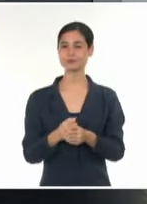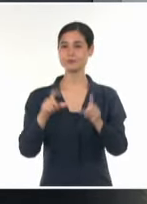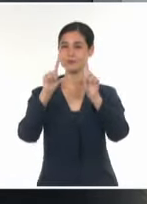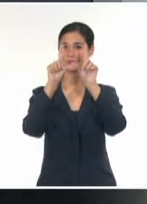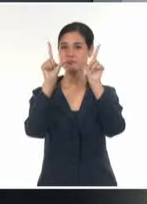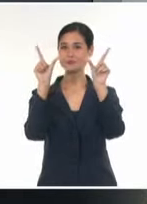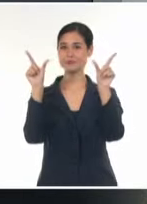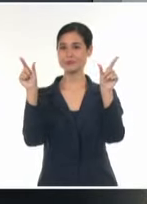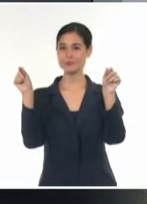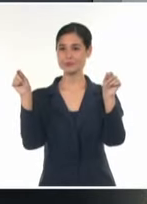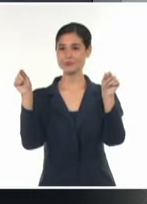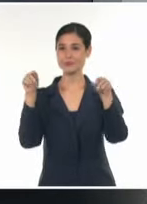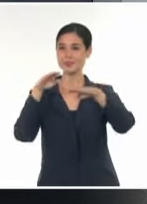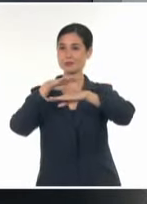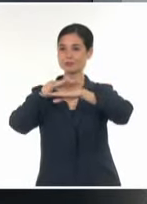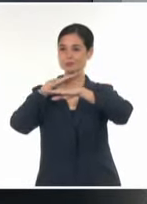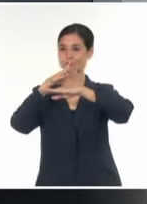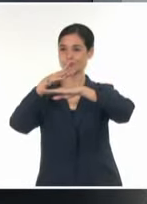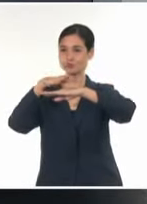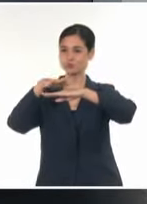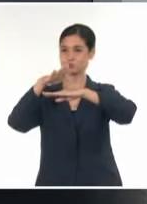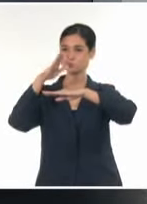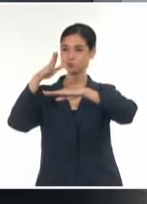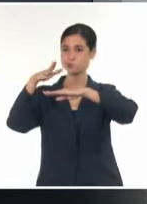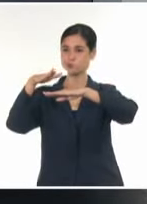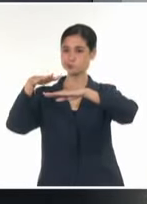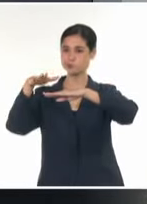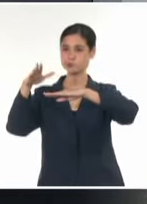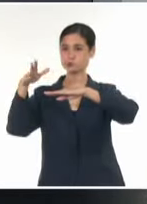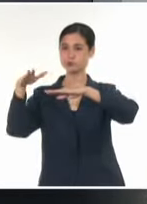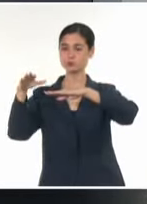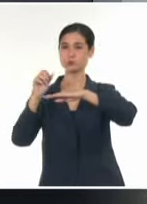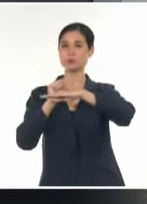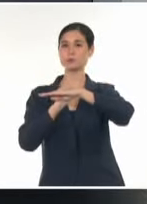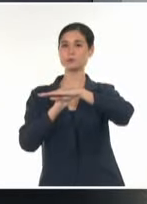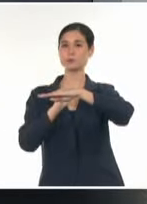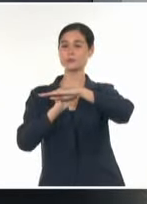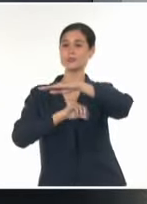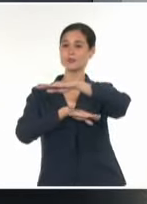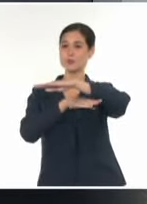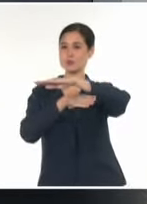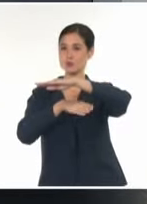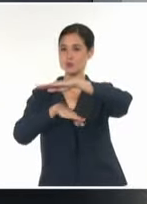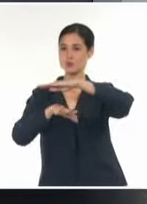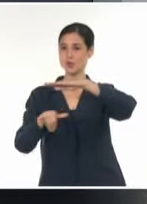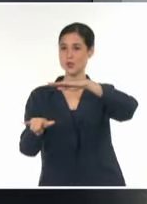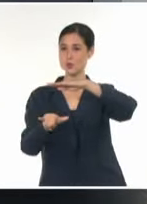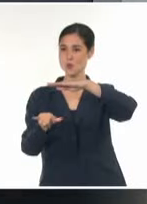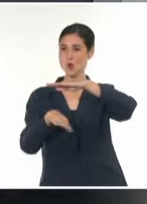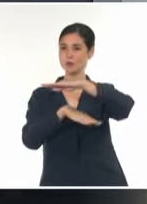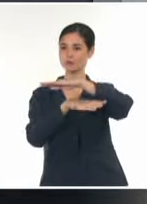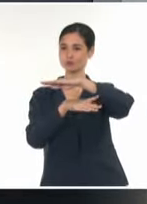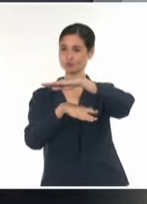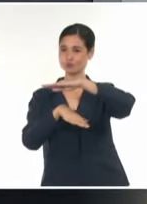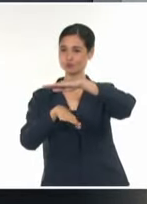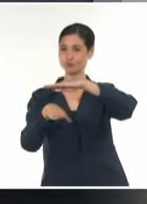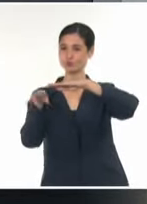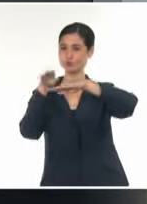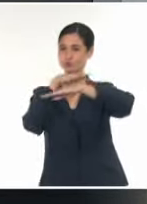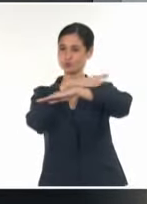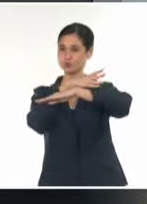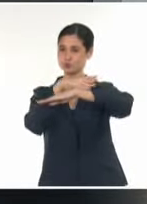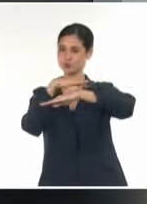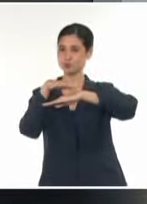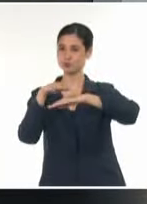norte-occidental que irá disminuyendo gradualmente a poco oleaje y habrá poco oleaje en el resto de nuestras costas. Para los